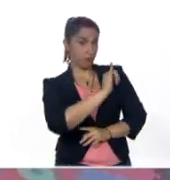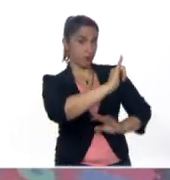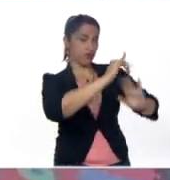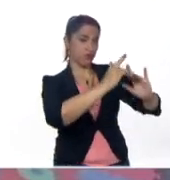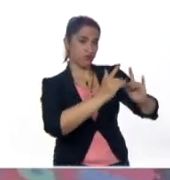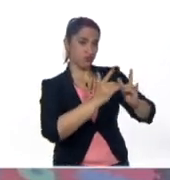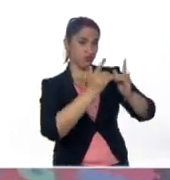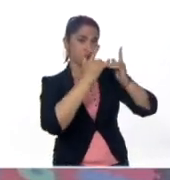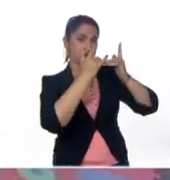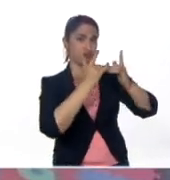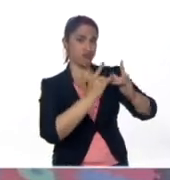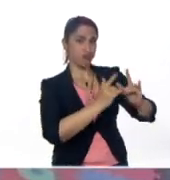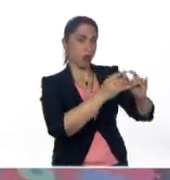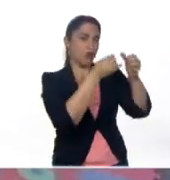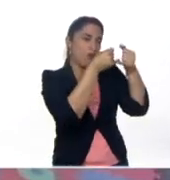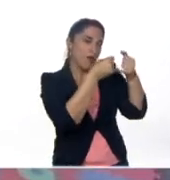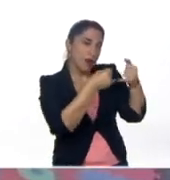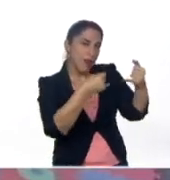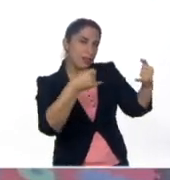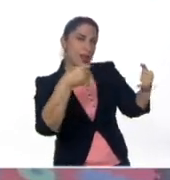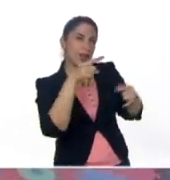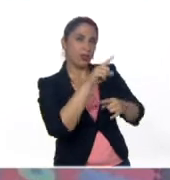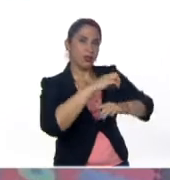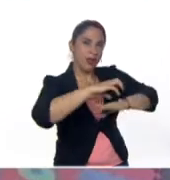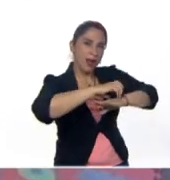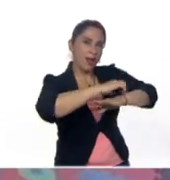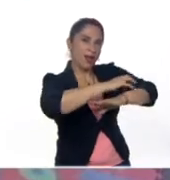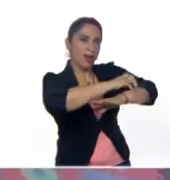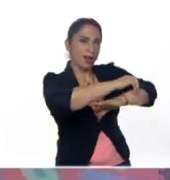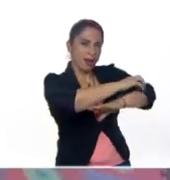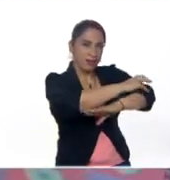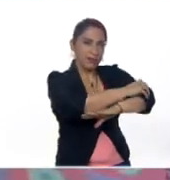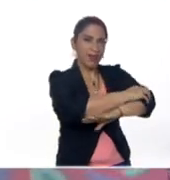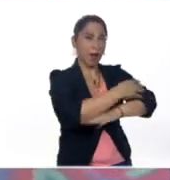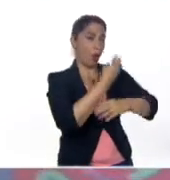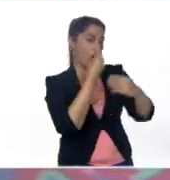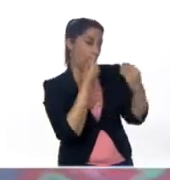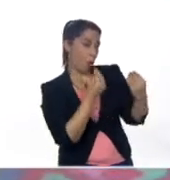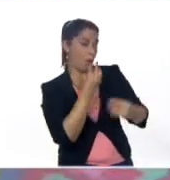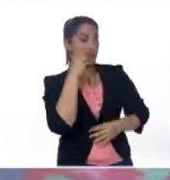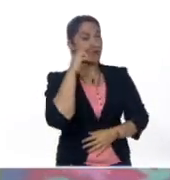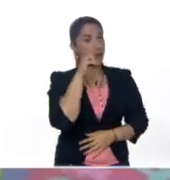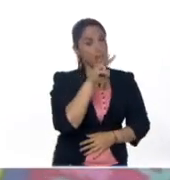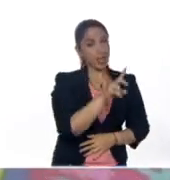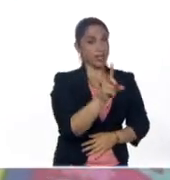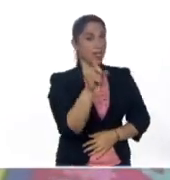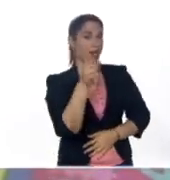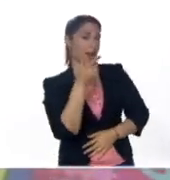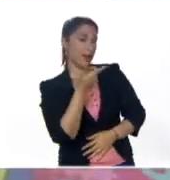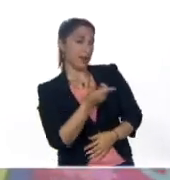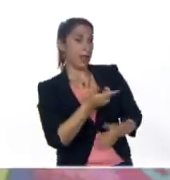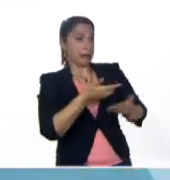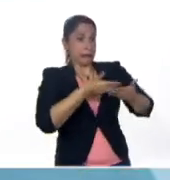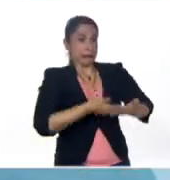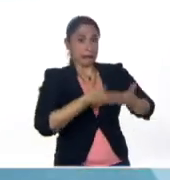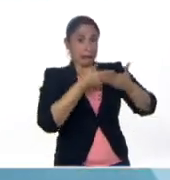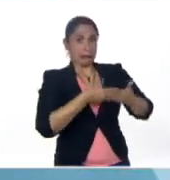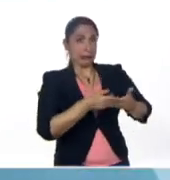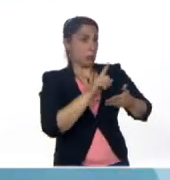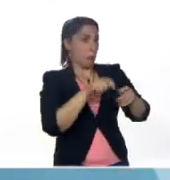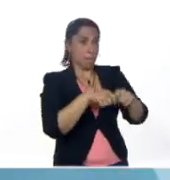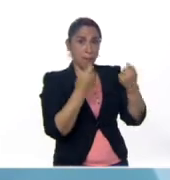se balanceaba sobre la tela de una araña. Como veía que